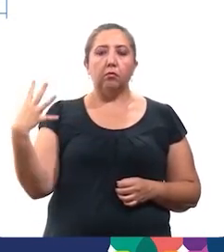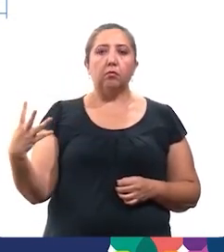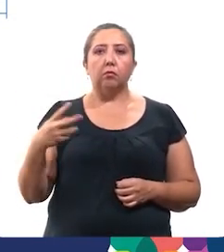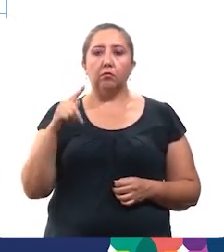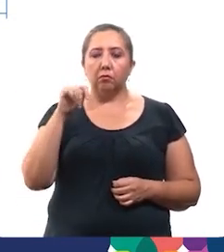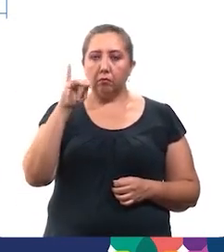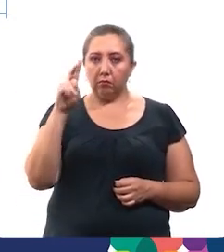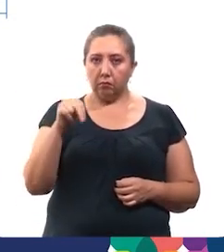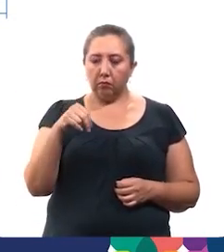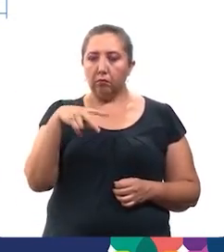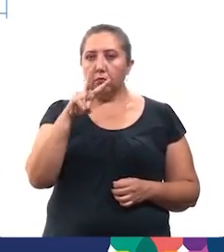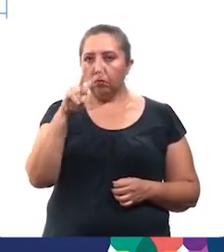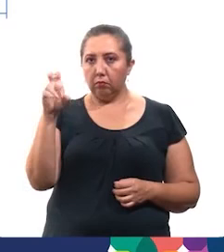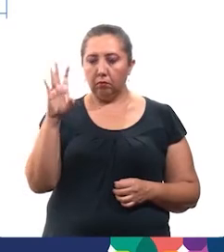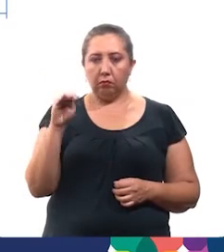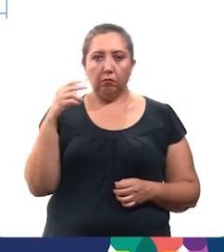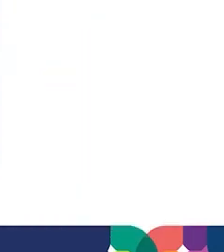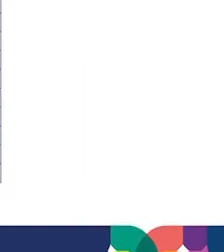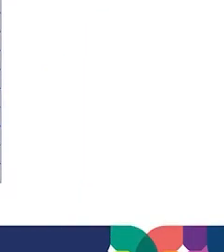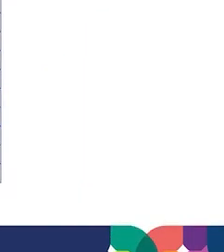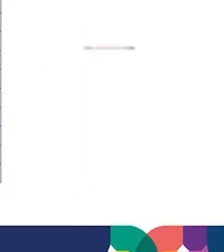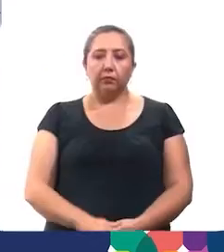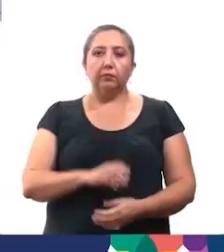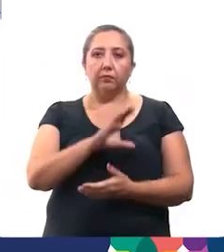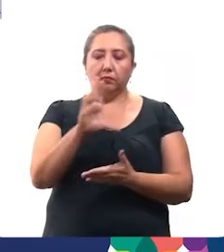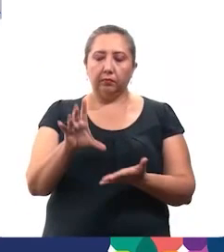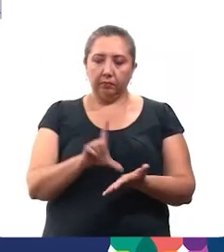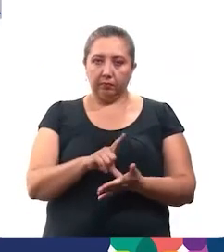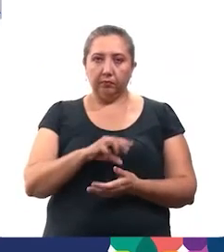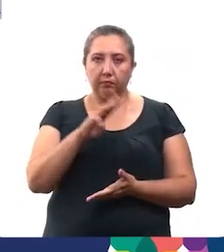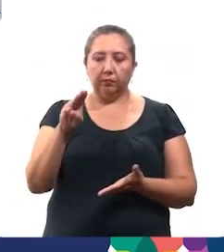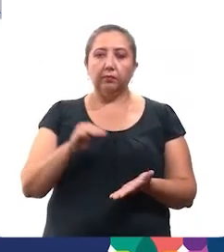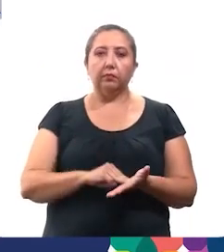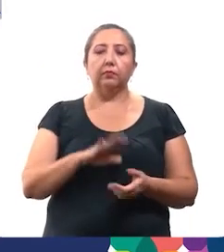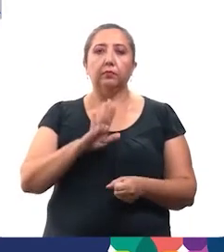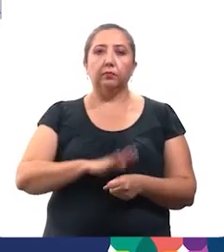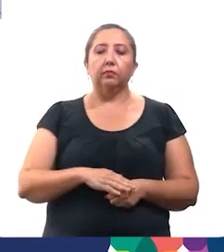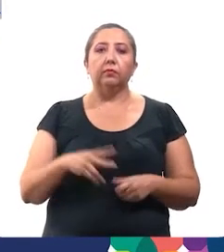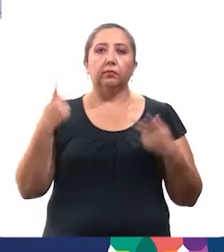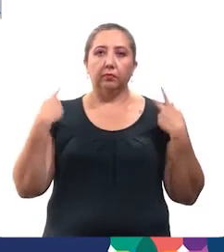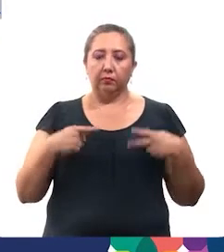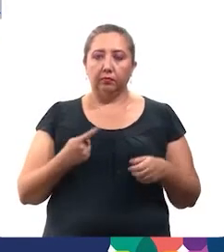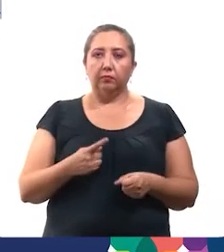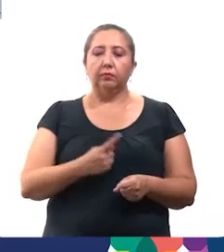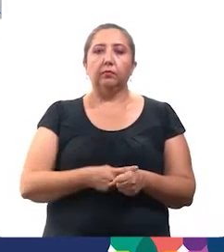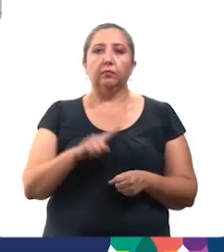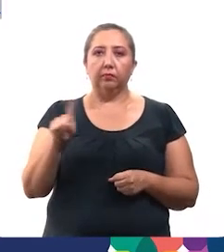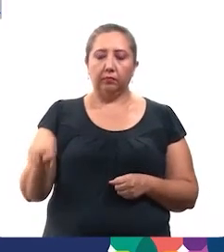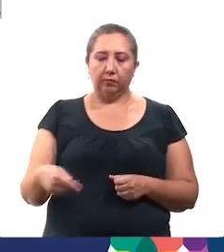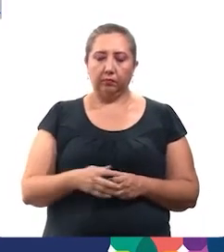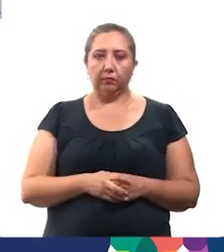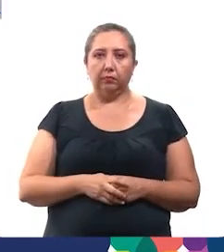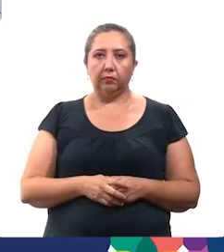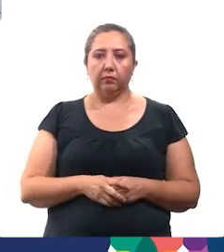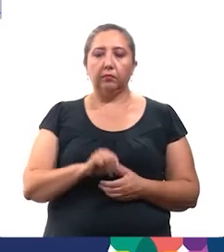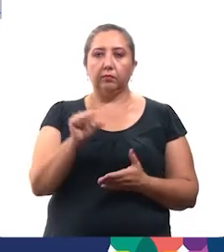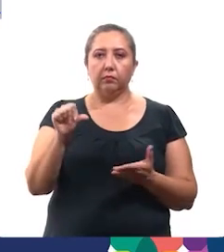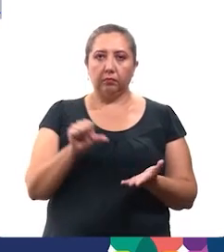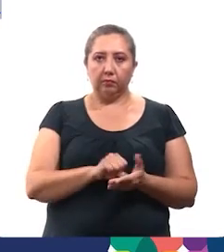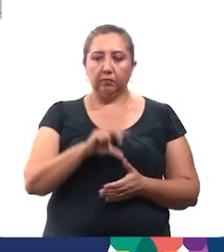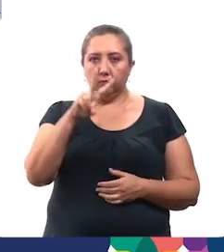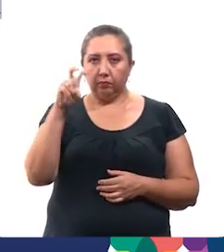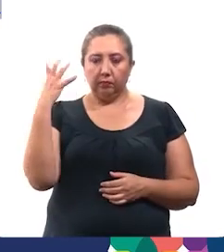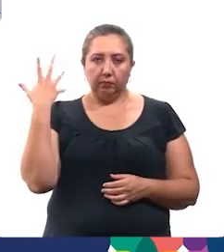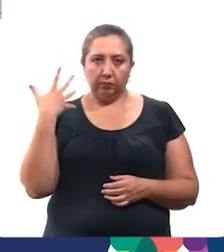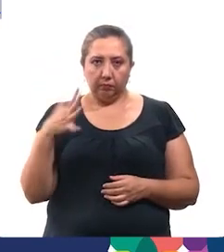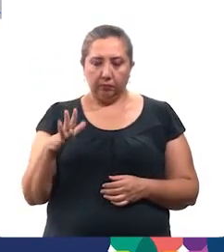kuchik pajal 51 mil 827, makpakak ti korana virus, taktuk inil 20 di enero, letiobeti kajak balo, 13,522 tu